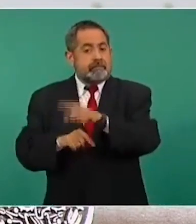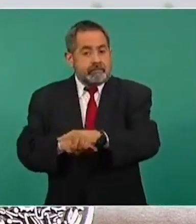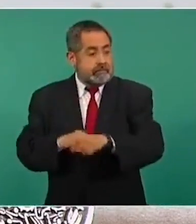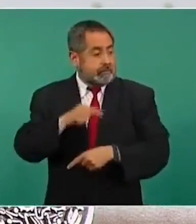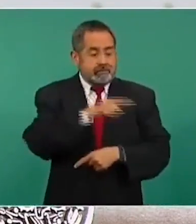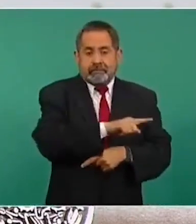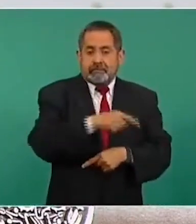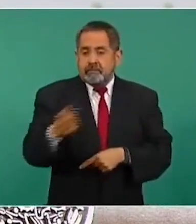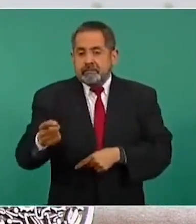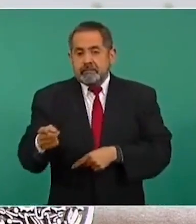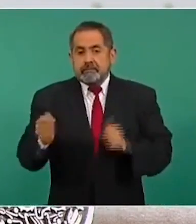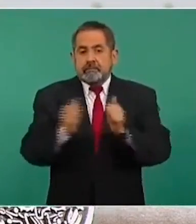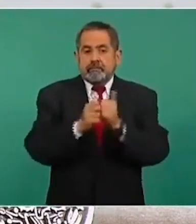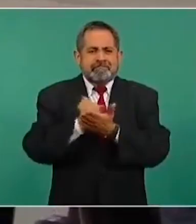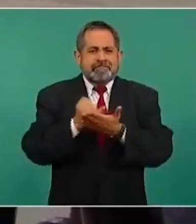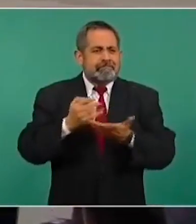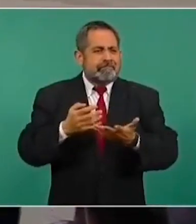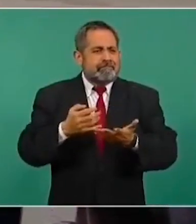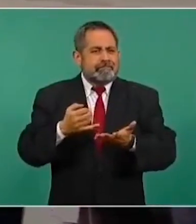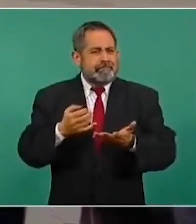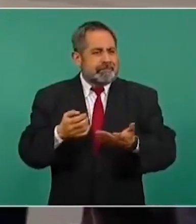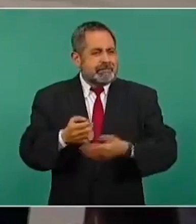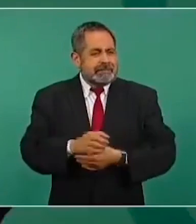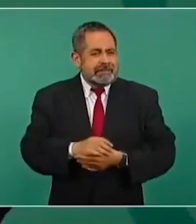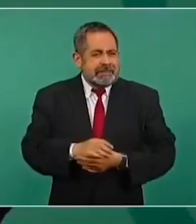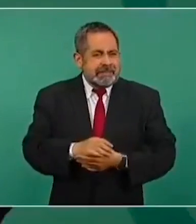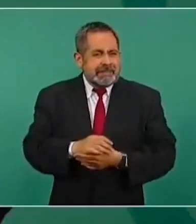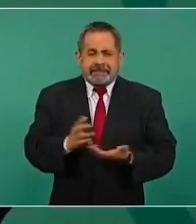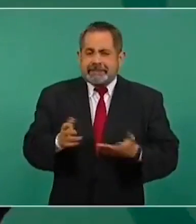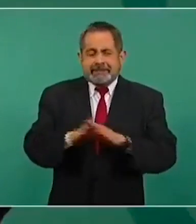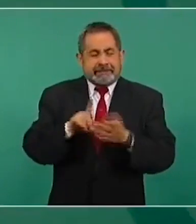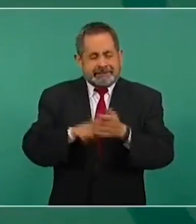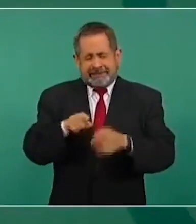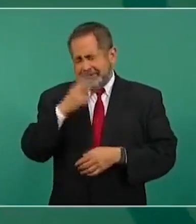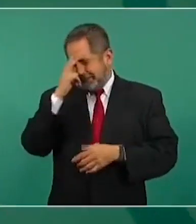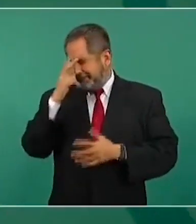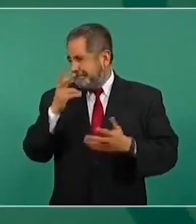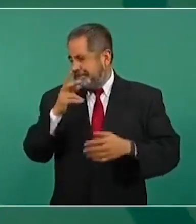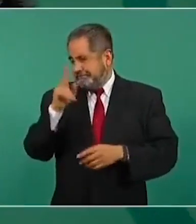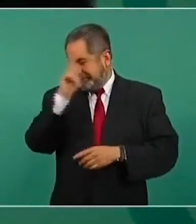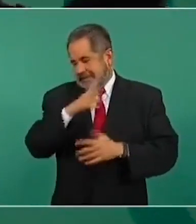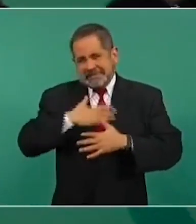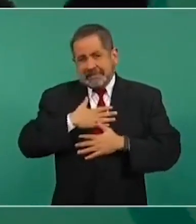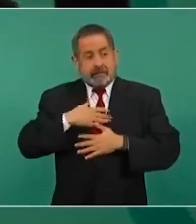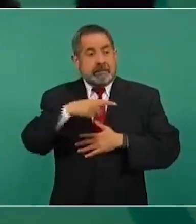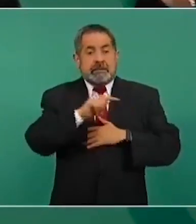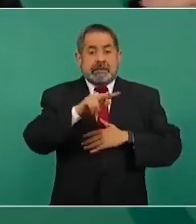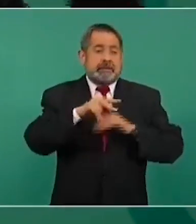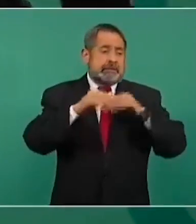Ahumada jugando en Las Vegas. Eso fue durísimo, porque Televisa,